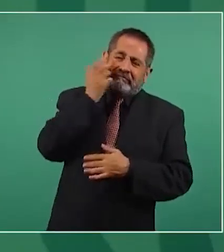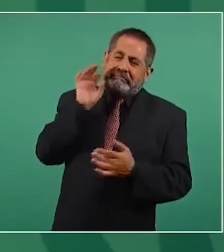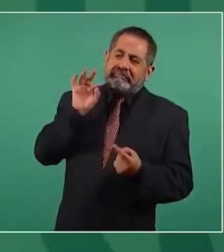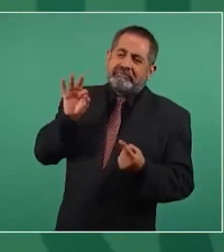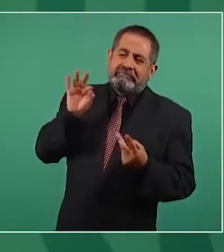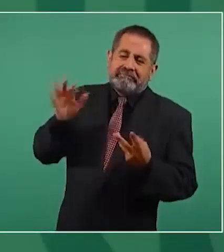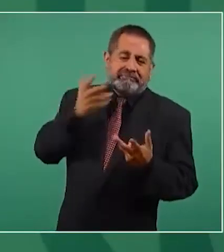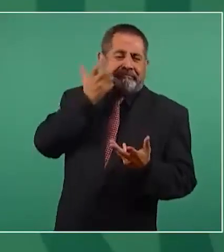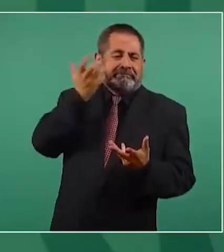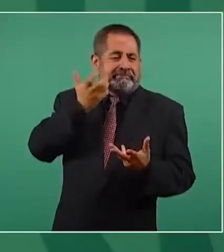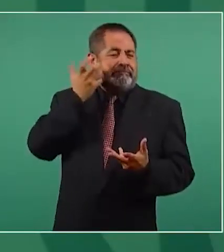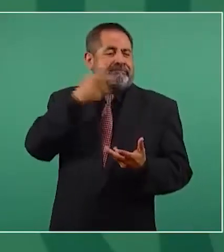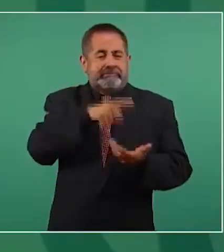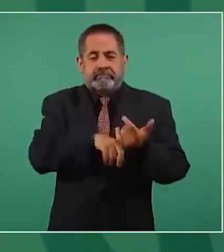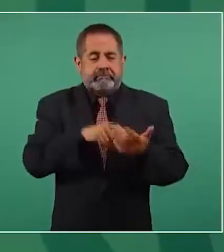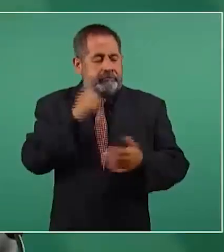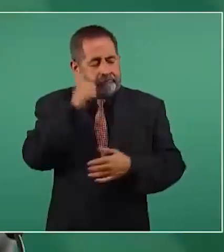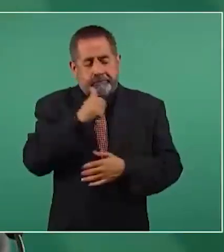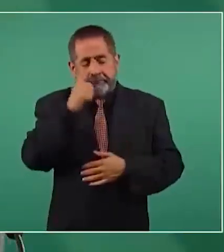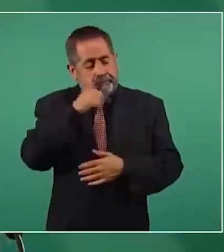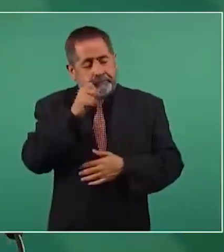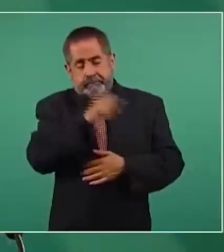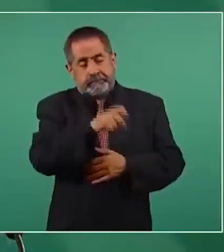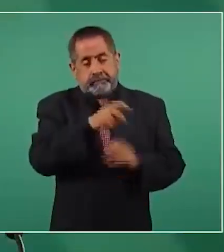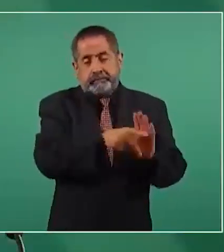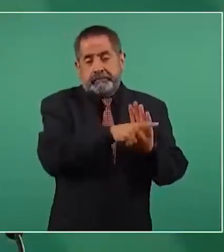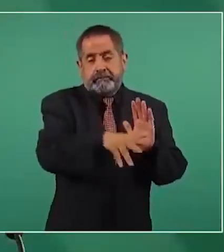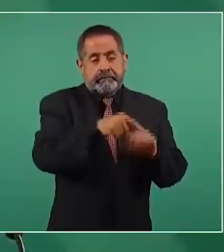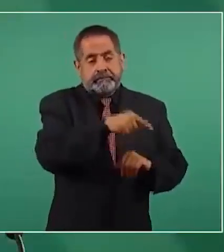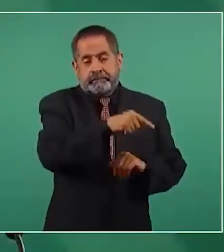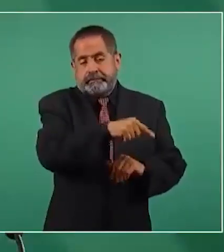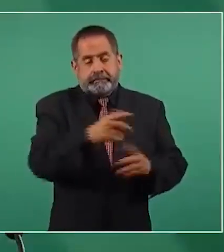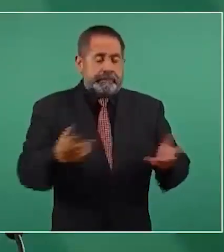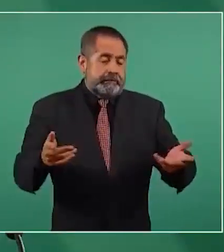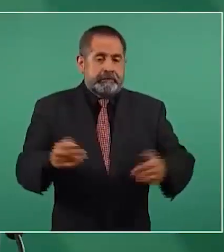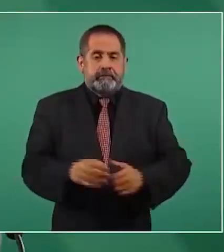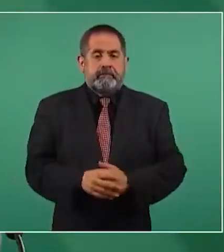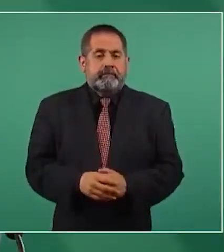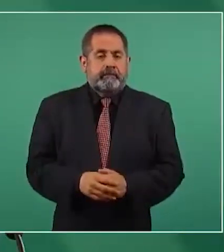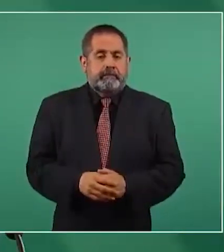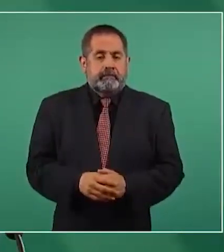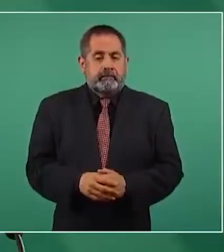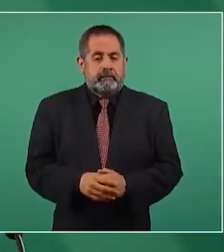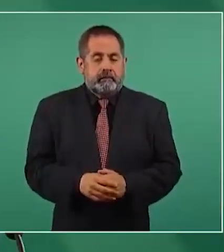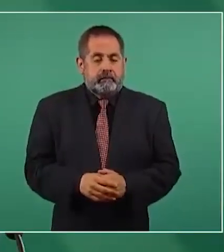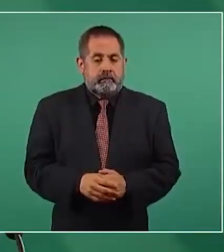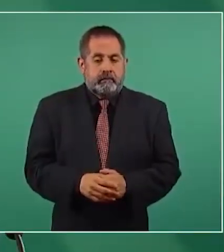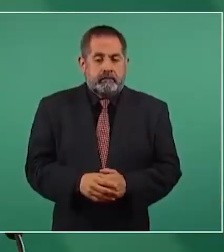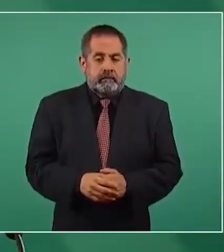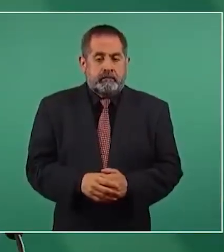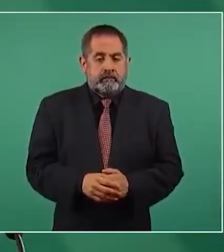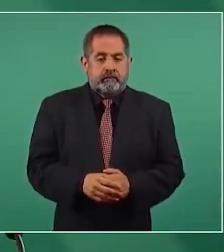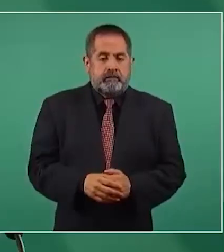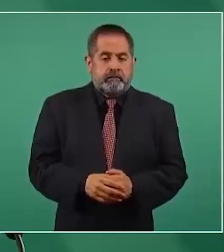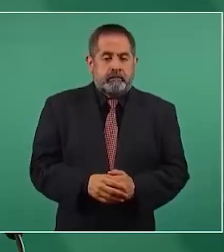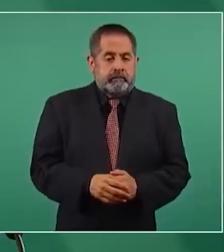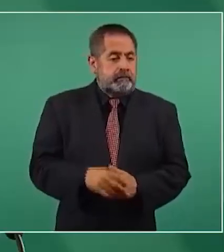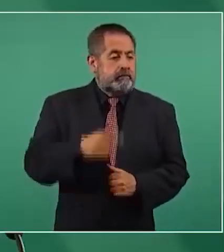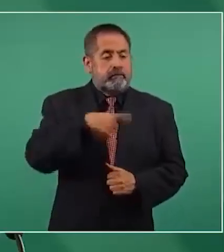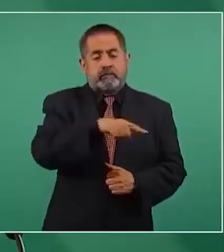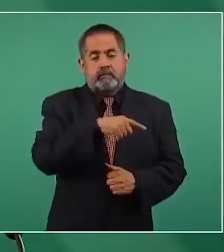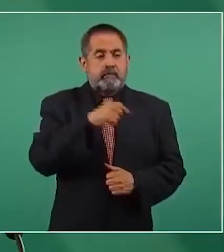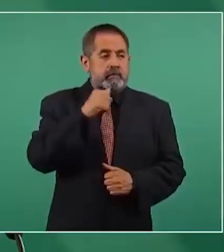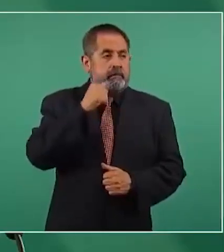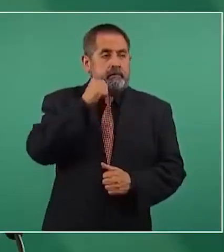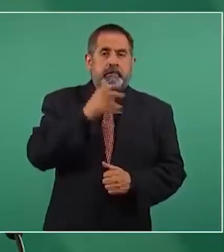Que nada más informan